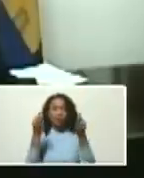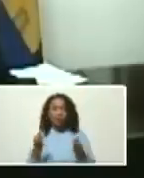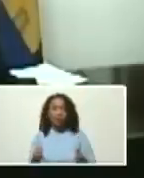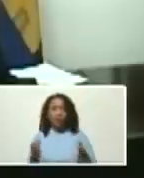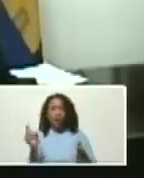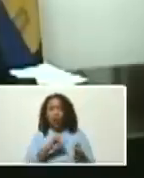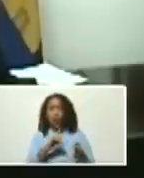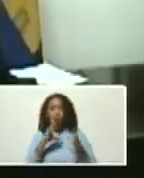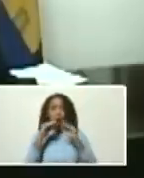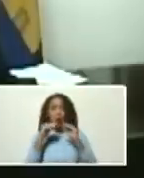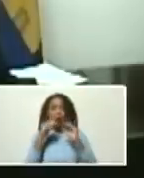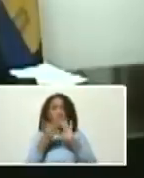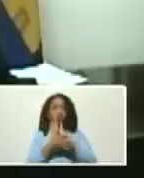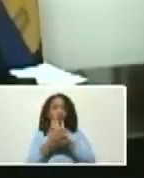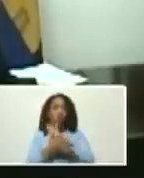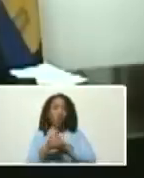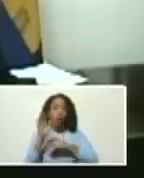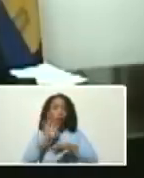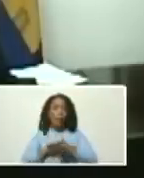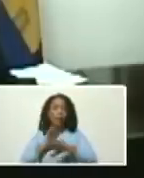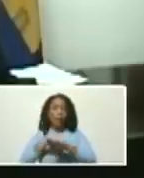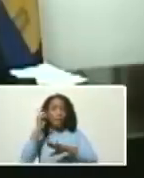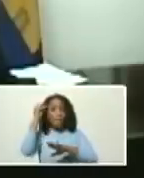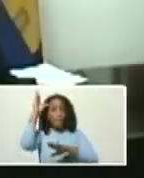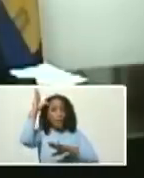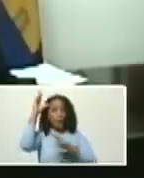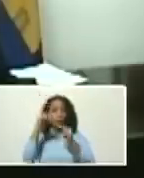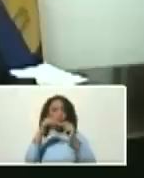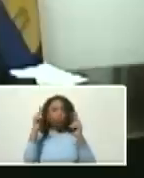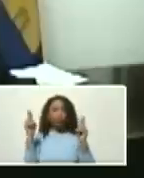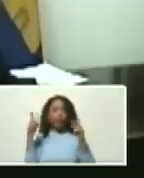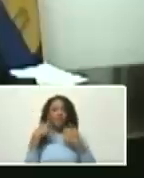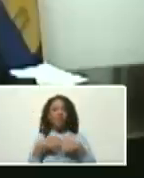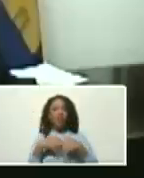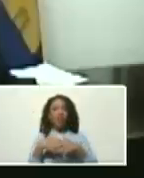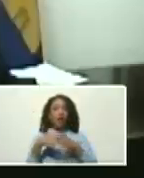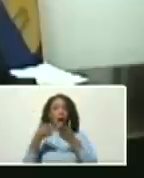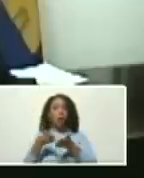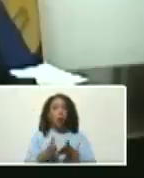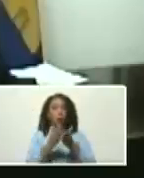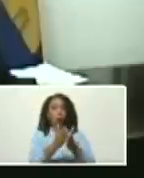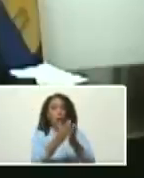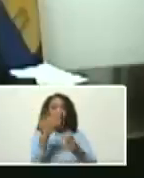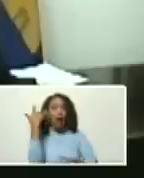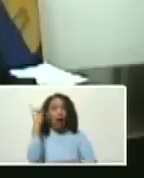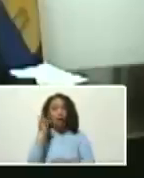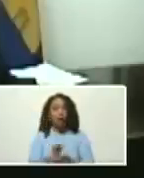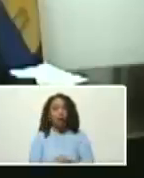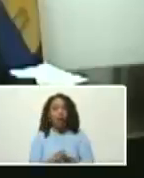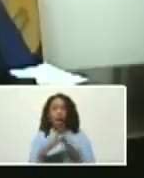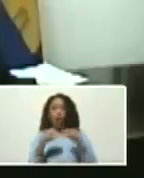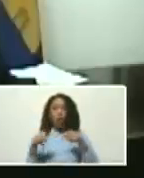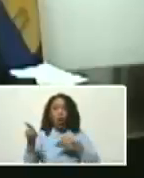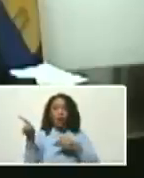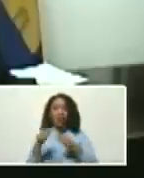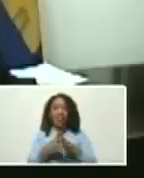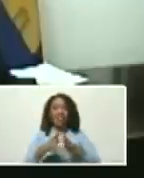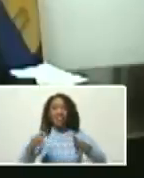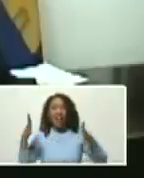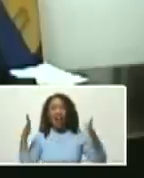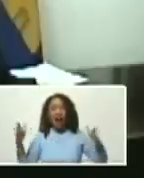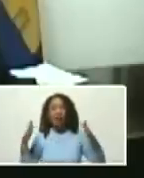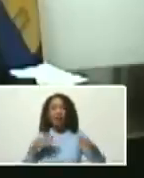para no hablar repito de lo que es la capacidad portuaria de la industria naval que tenemos y toda esa gran cantidad